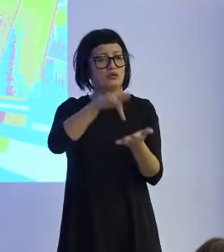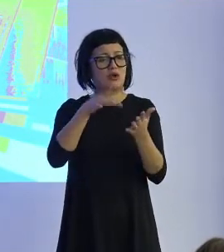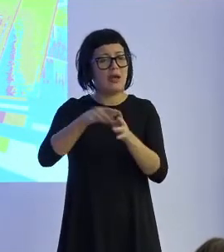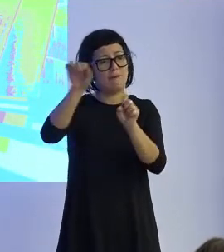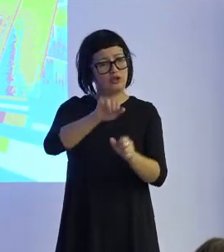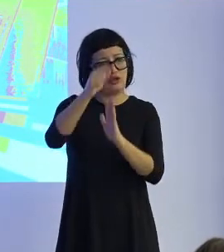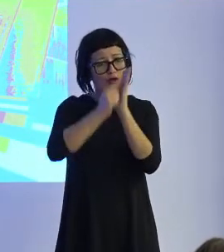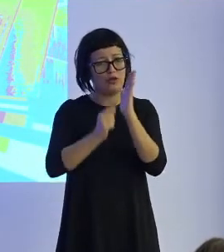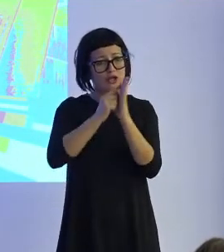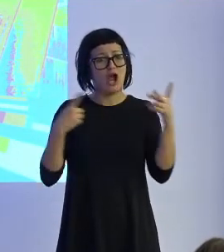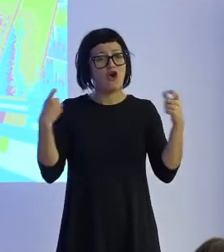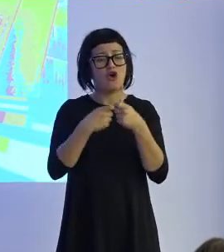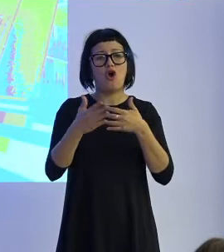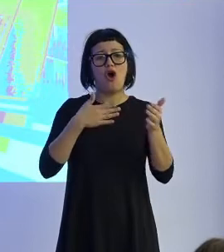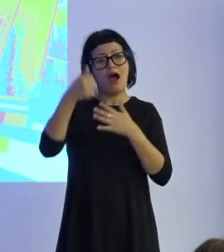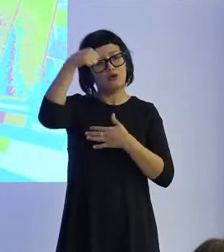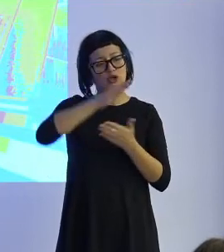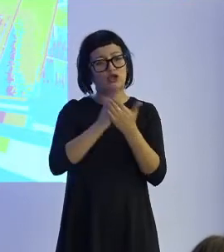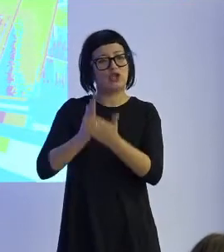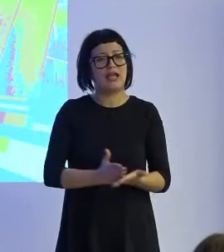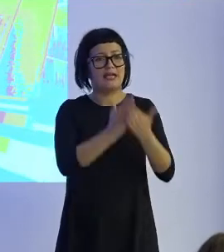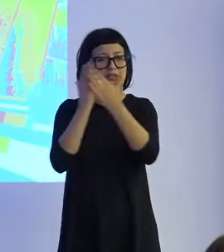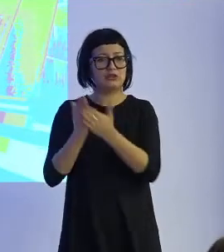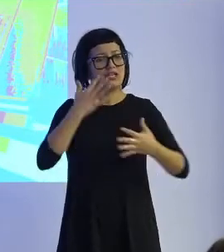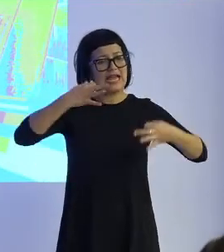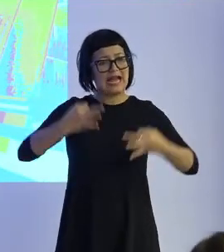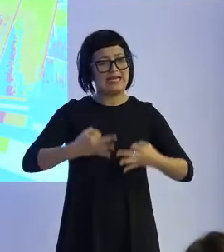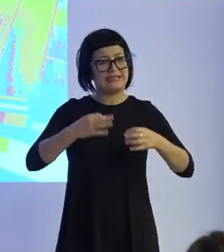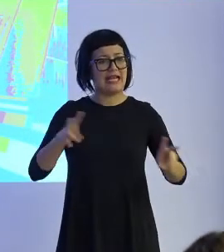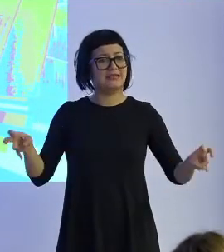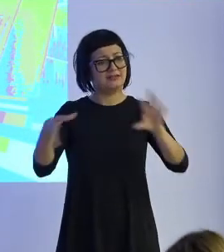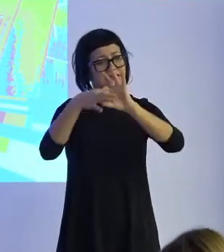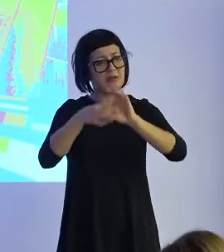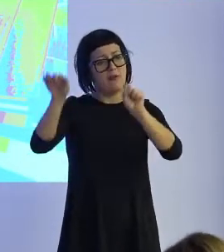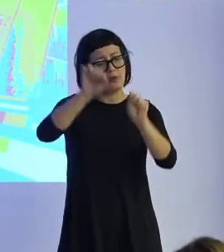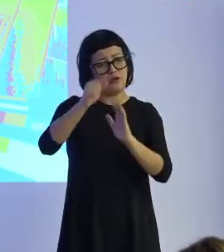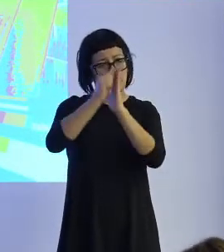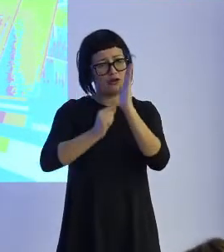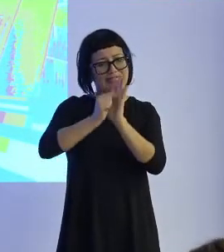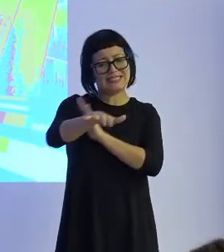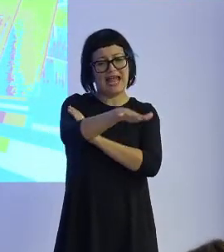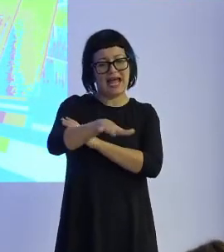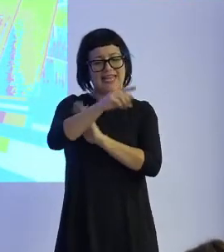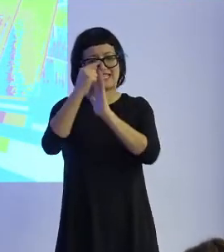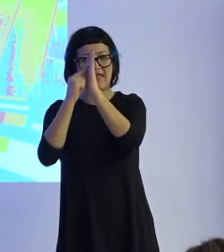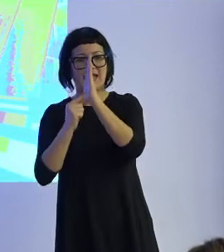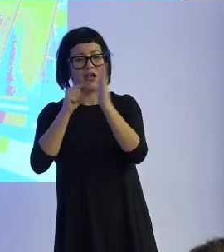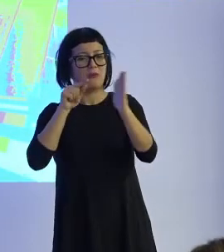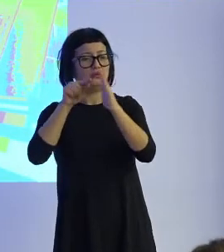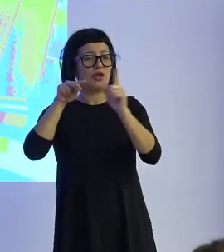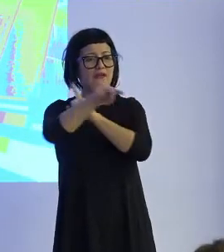Coautora de la obra Estudios sobre las Garantías en Materia de Protección de Datos y AVEAS Data, una visión desde Iberoamérica,